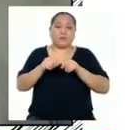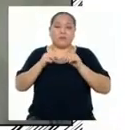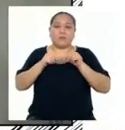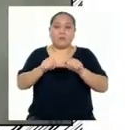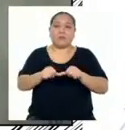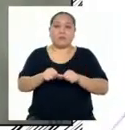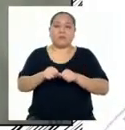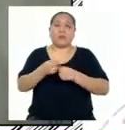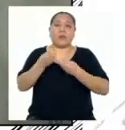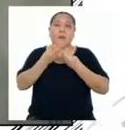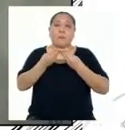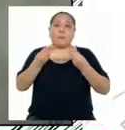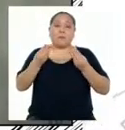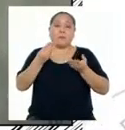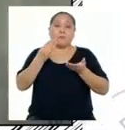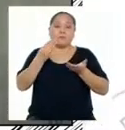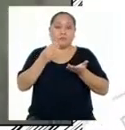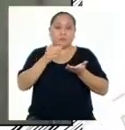fines de esterilización